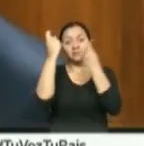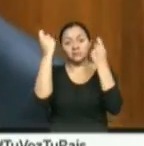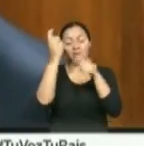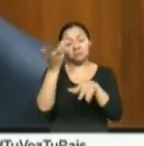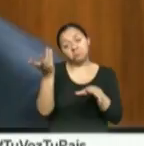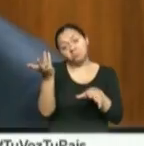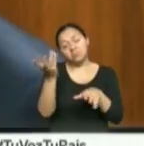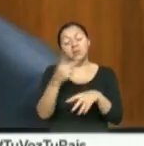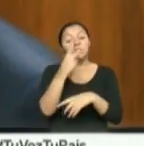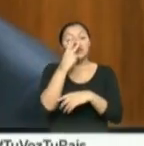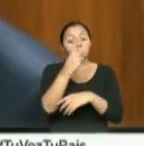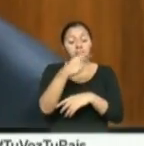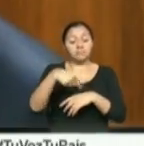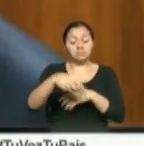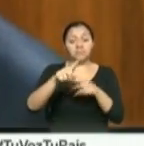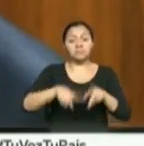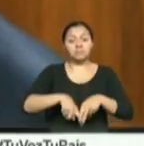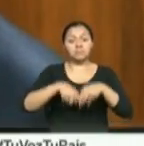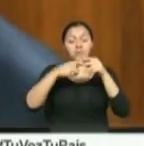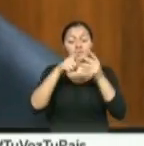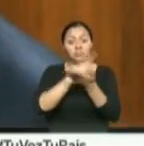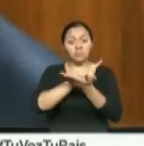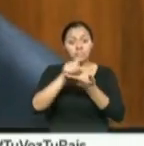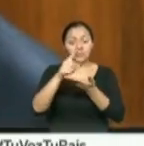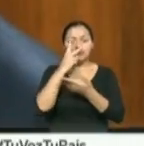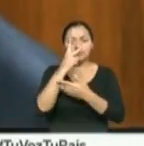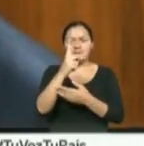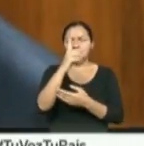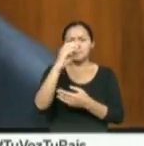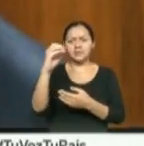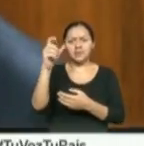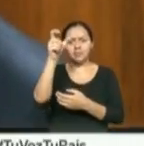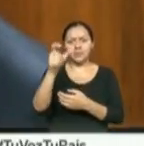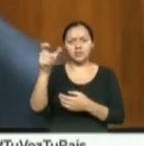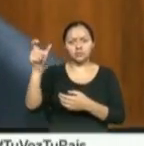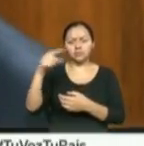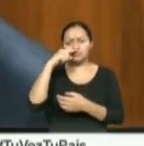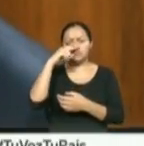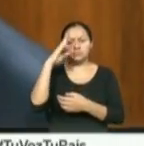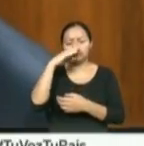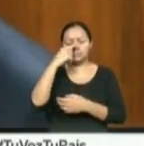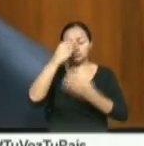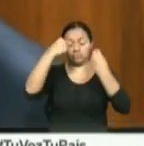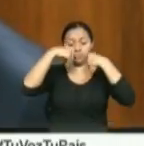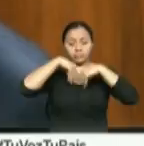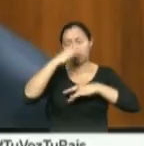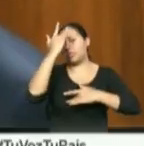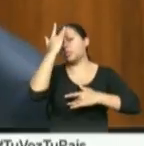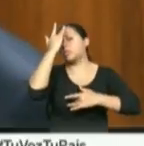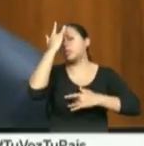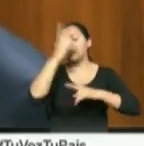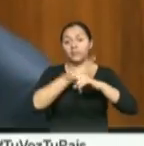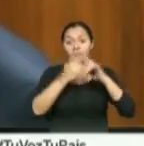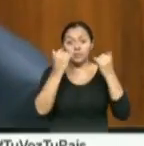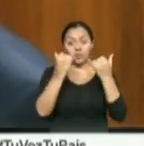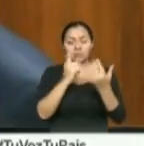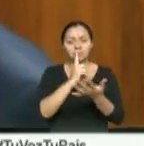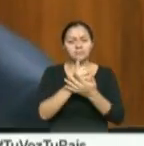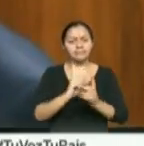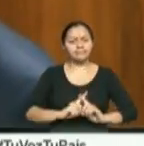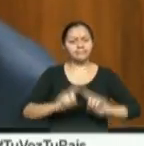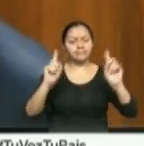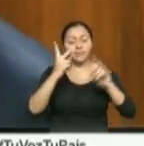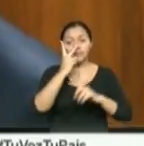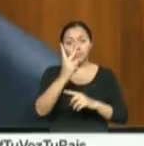A principios de este mes, más de un centenar de personas murieron víctimas de este gas. Debemos asumir la certeza de esta realidad y